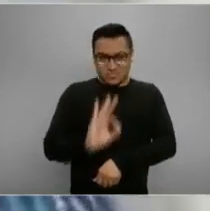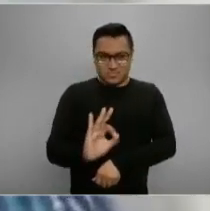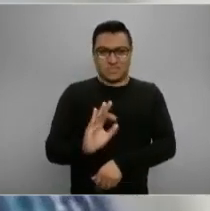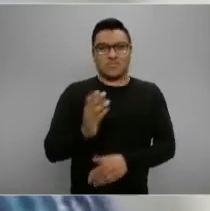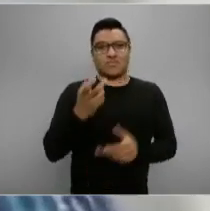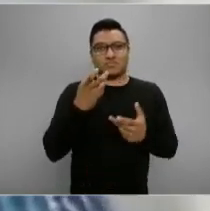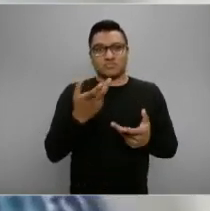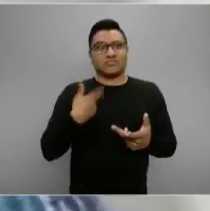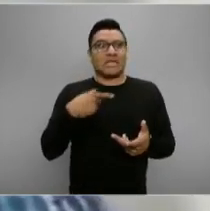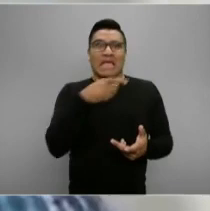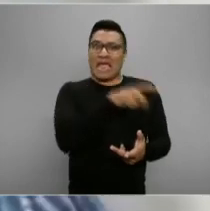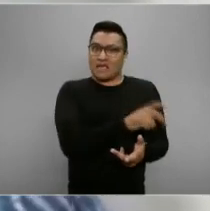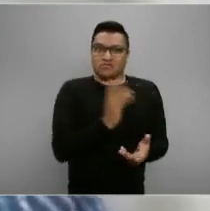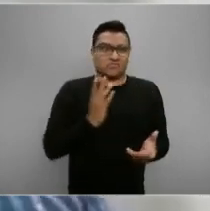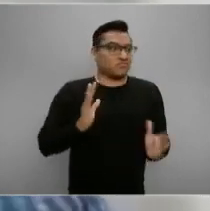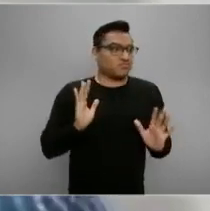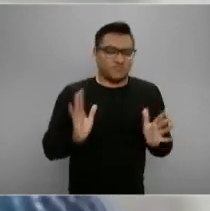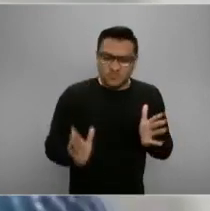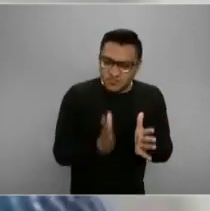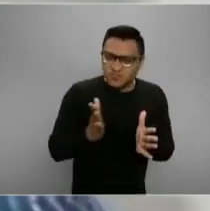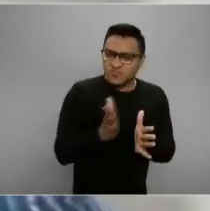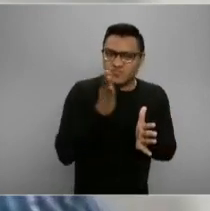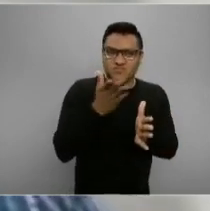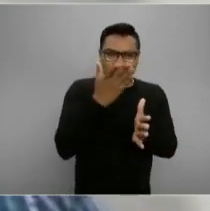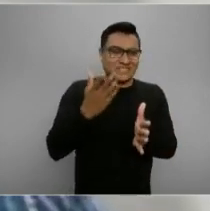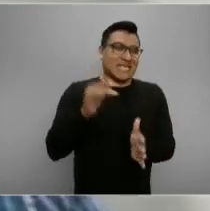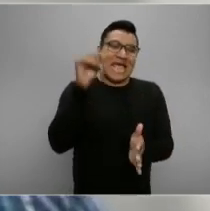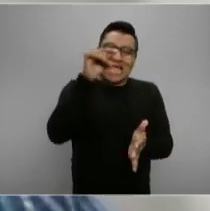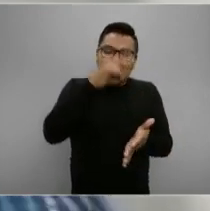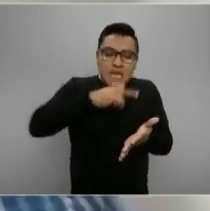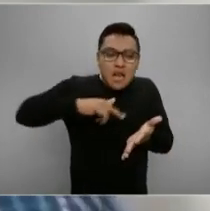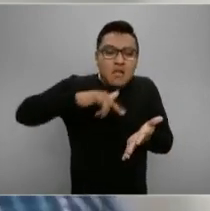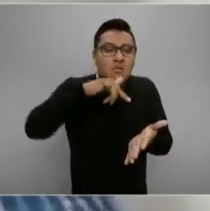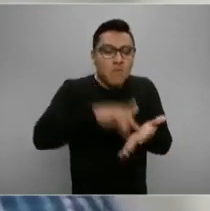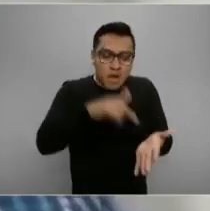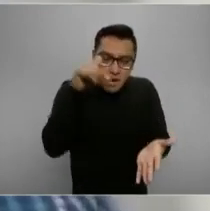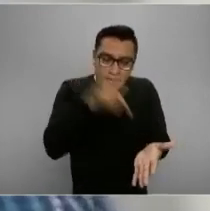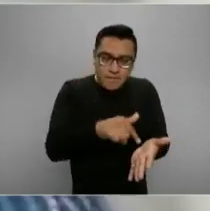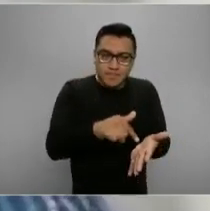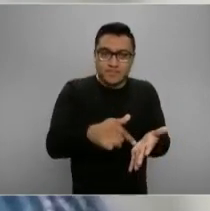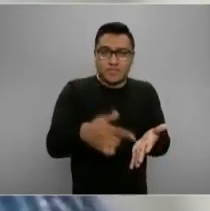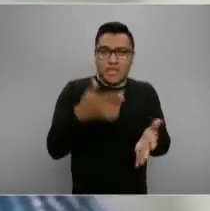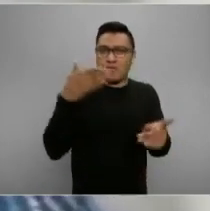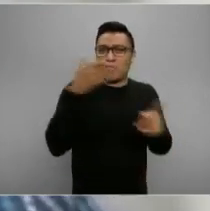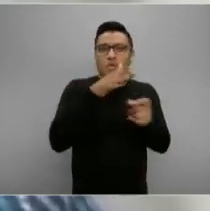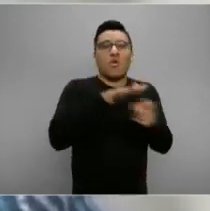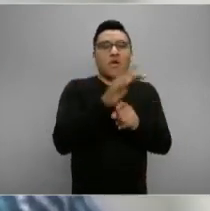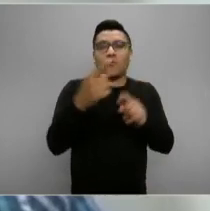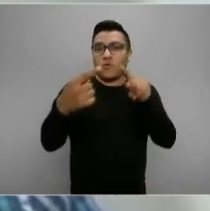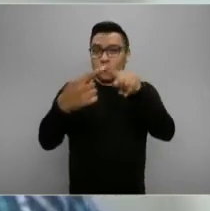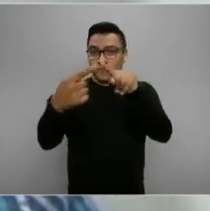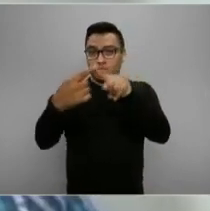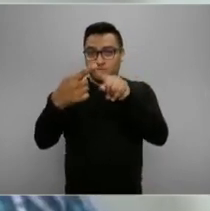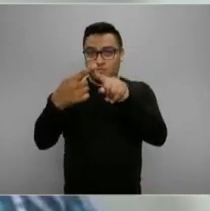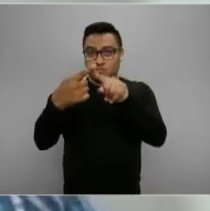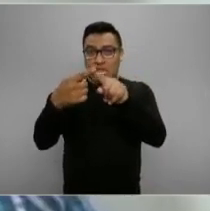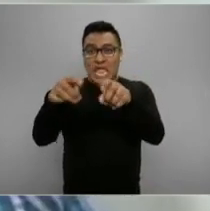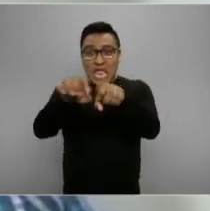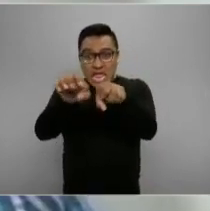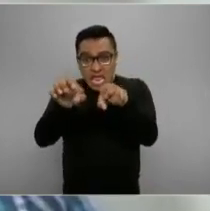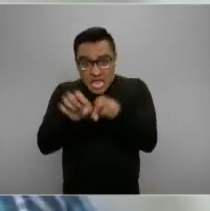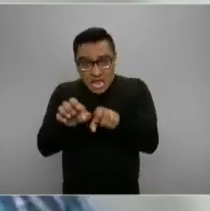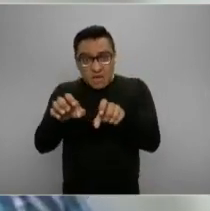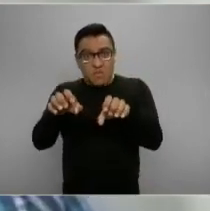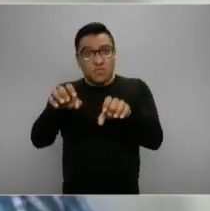armados, de colados, todos en sitio. Y esto permita dos cosas. Uno, generar espacios públicos y equipamientos